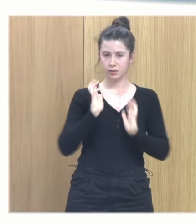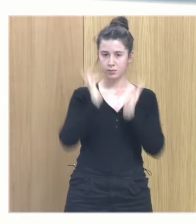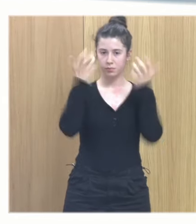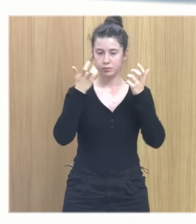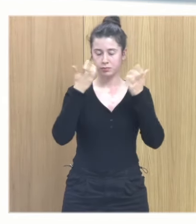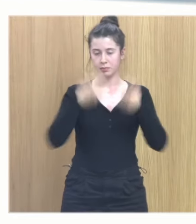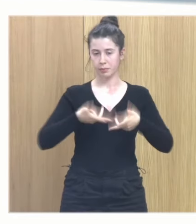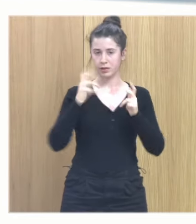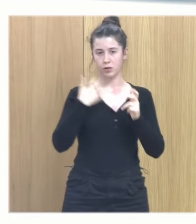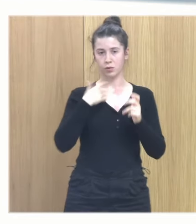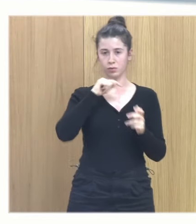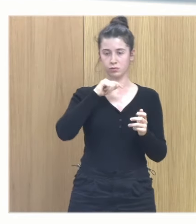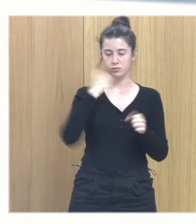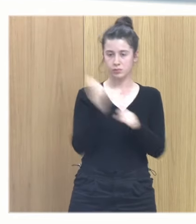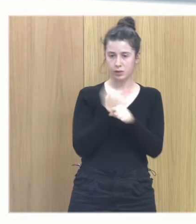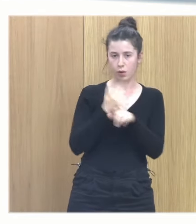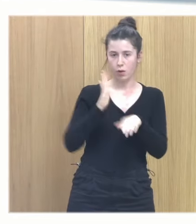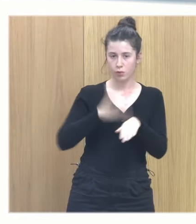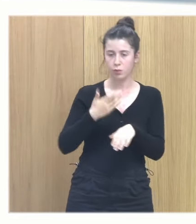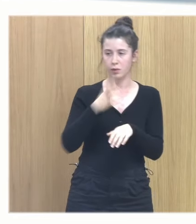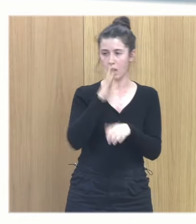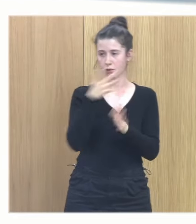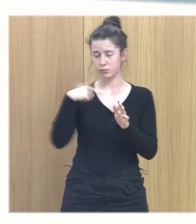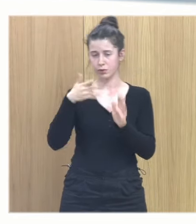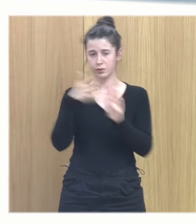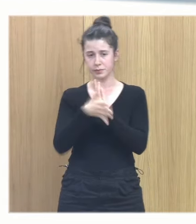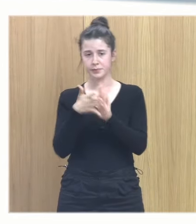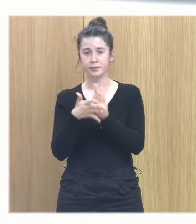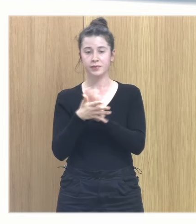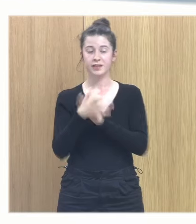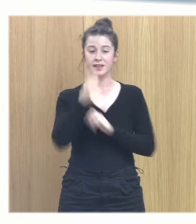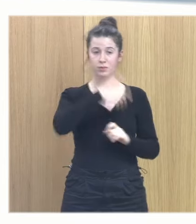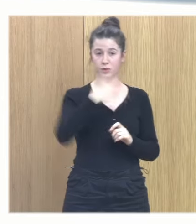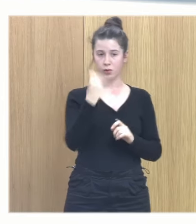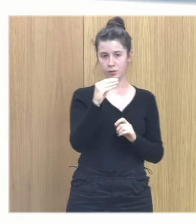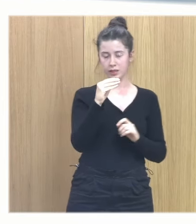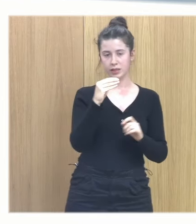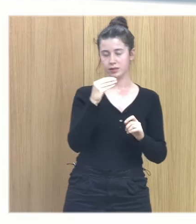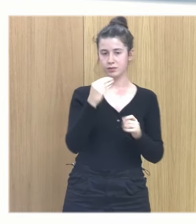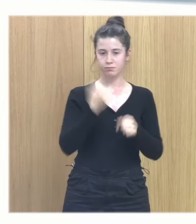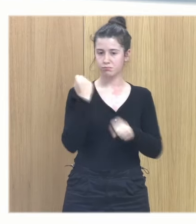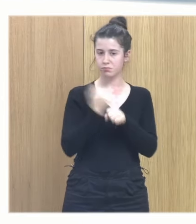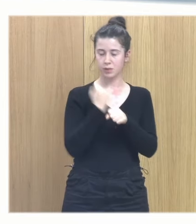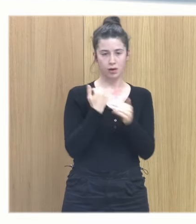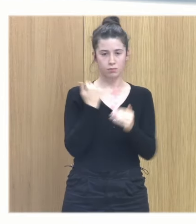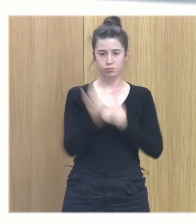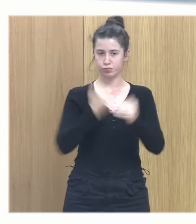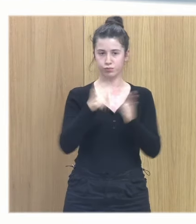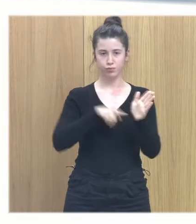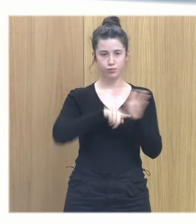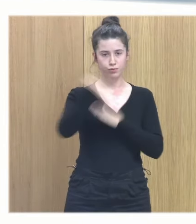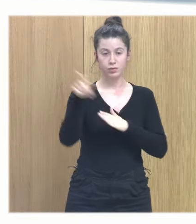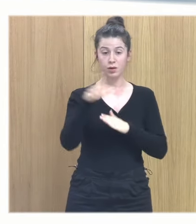y una serie de cosas que vamos a ver ahora y los chicos mejoran con una rapidez increíble pero es porque